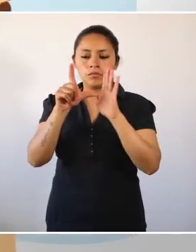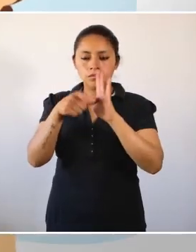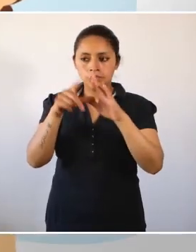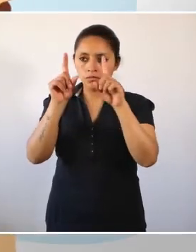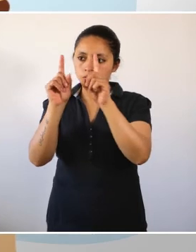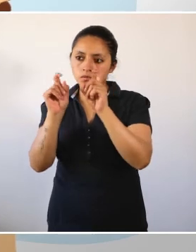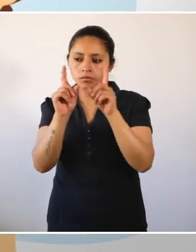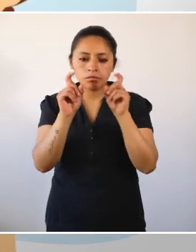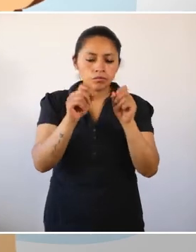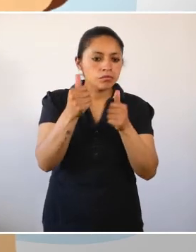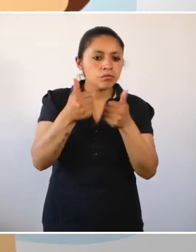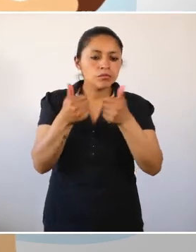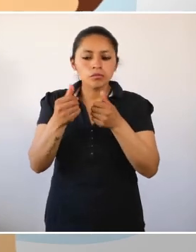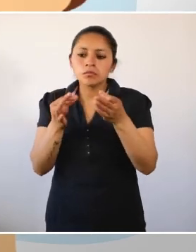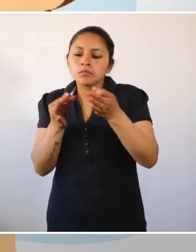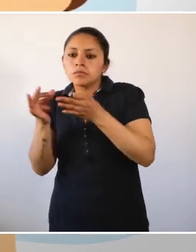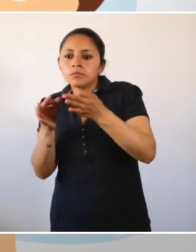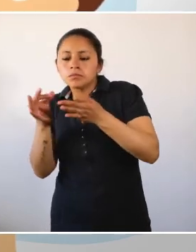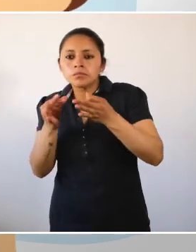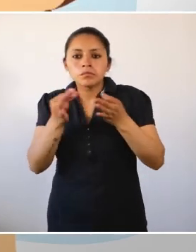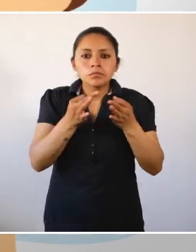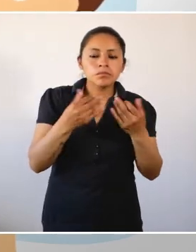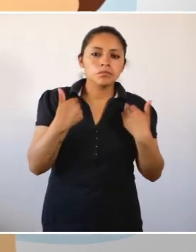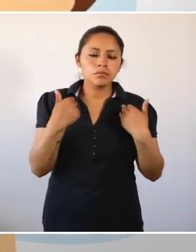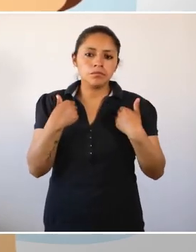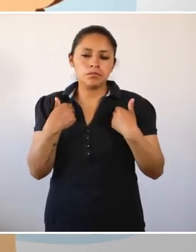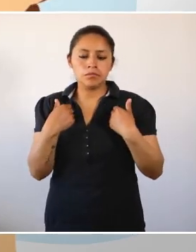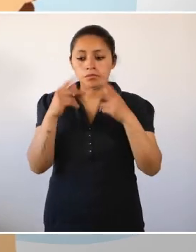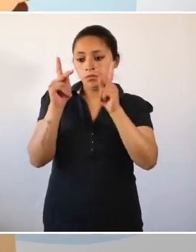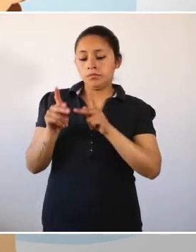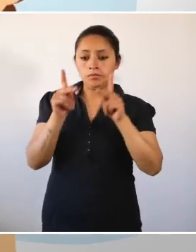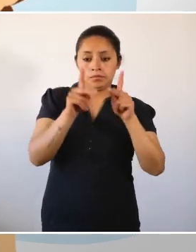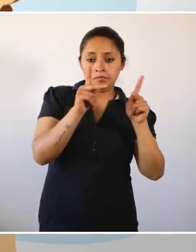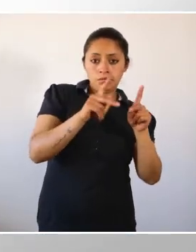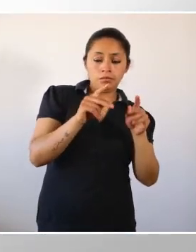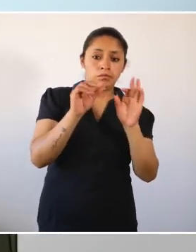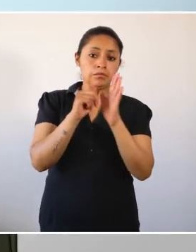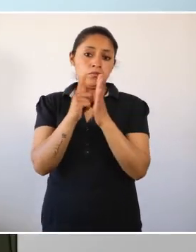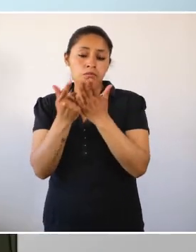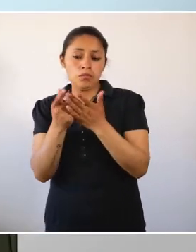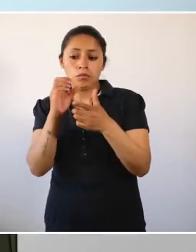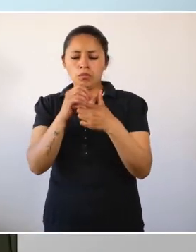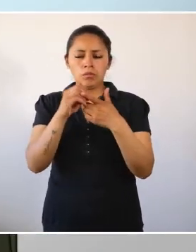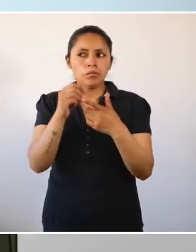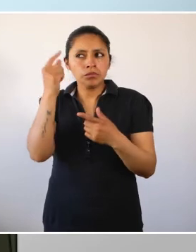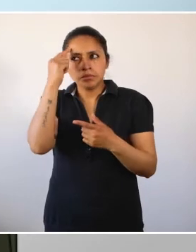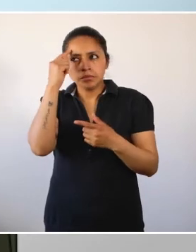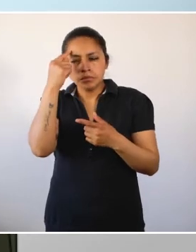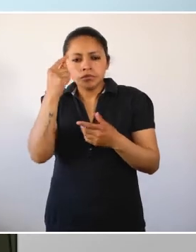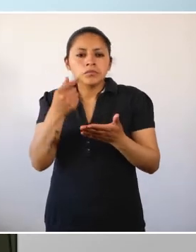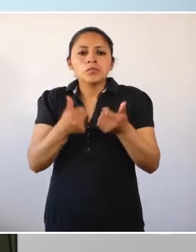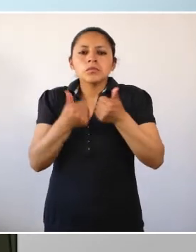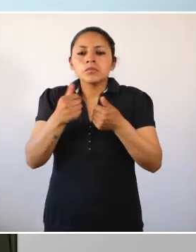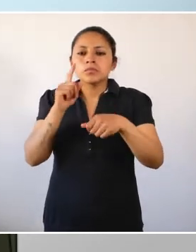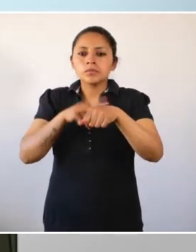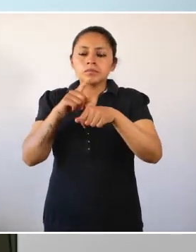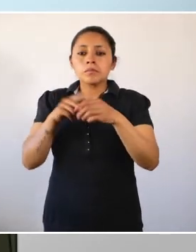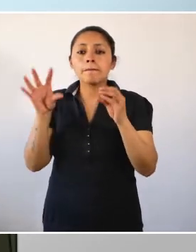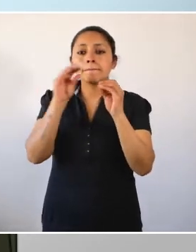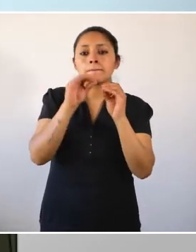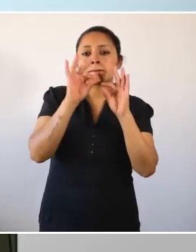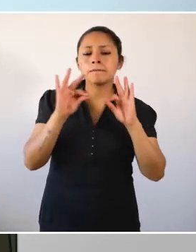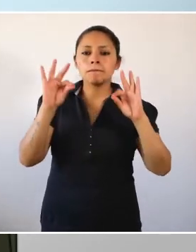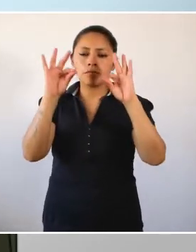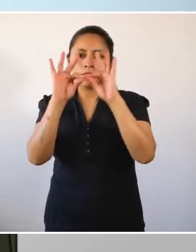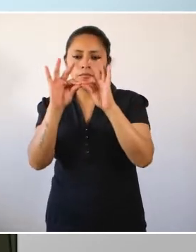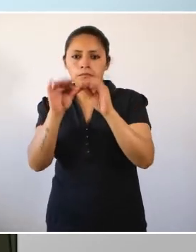la temática principal. Que expliquen las motivaciones de los personajes o compare los momentos más importantes del relato con eventos parecidos